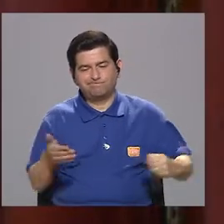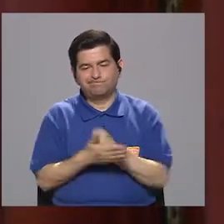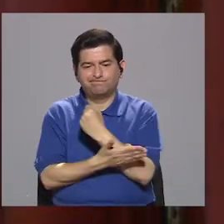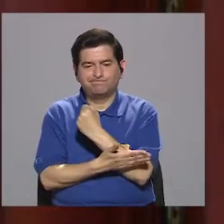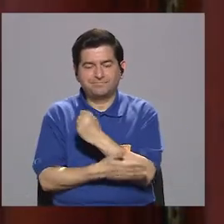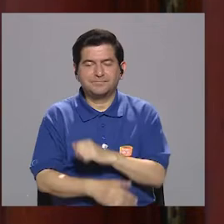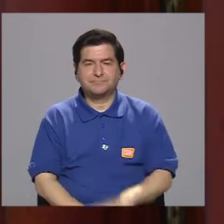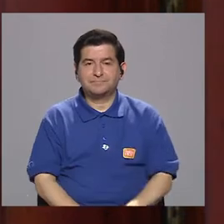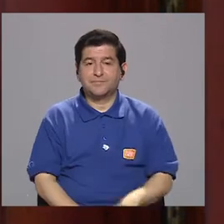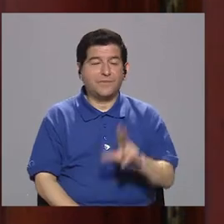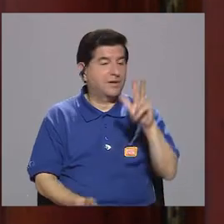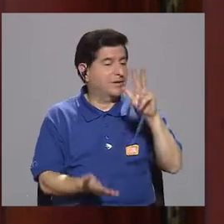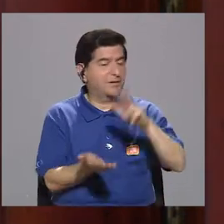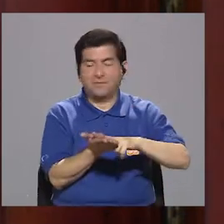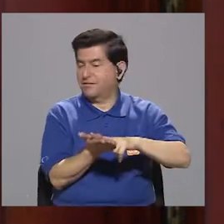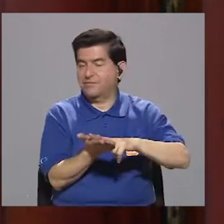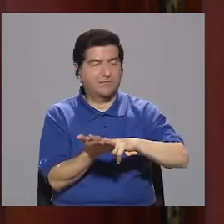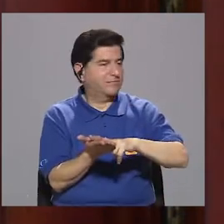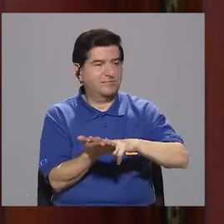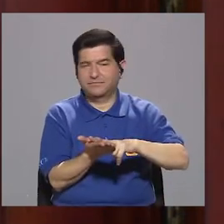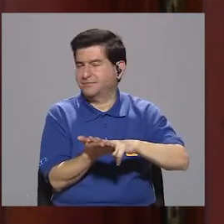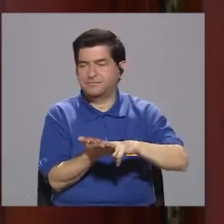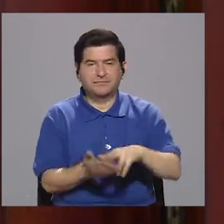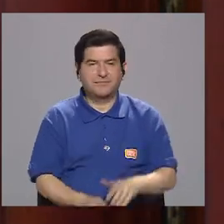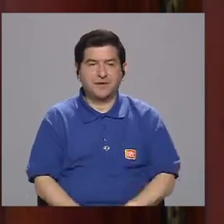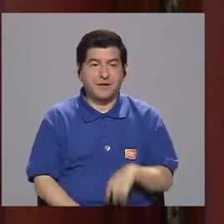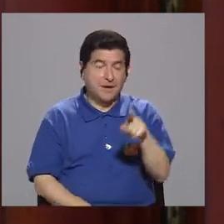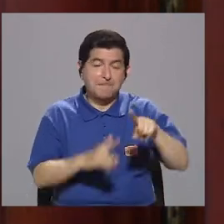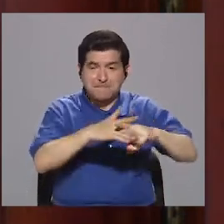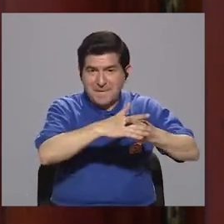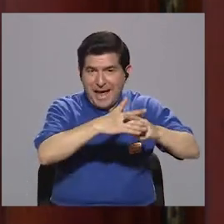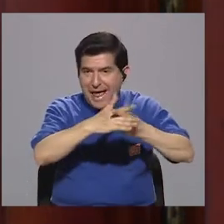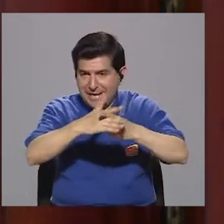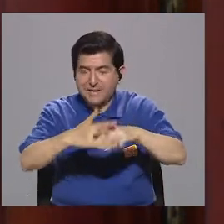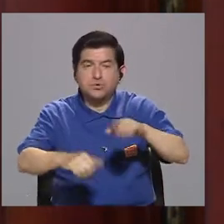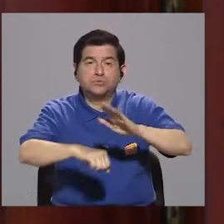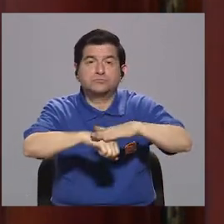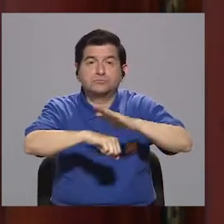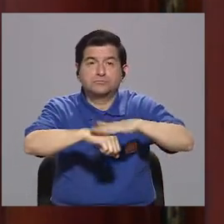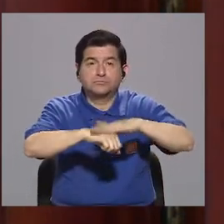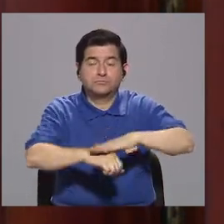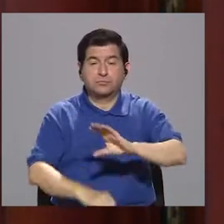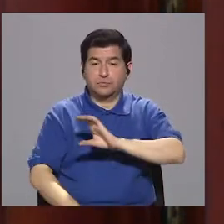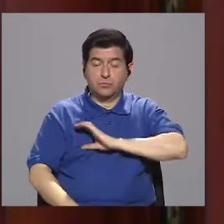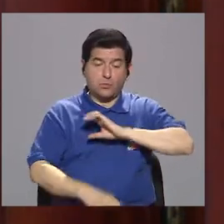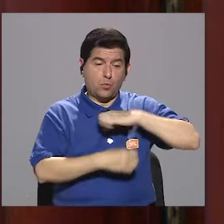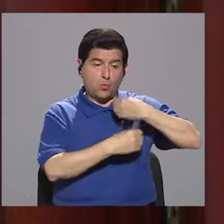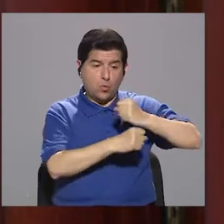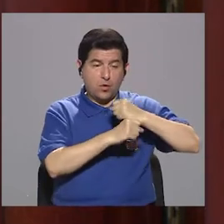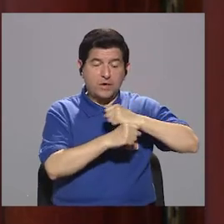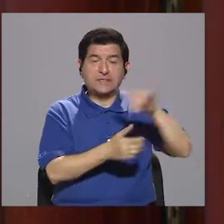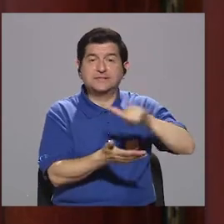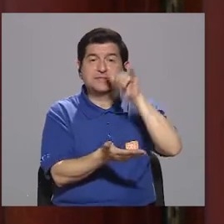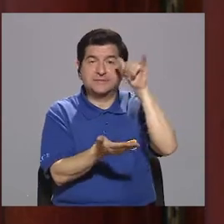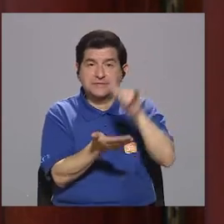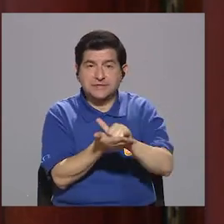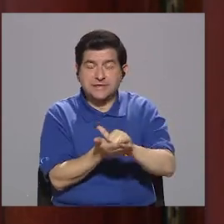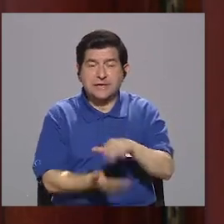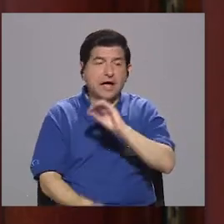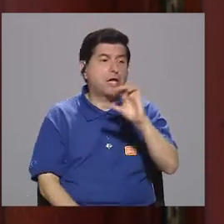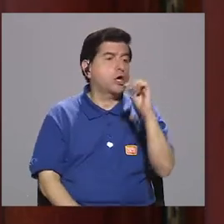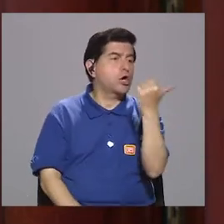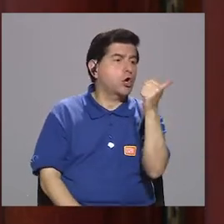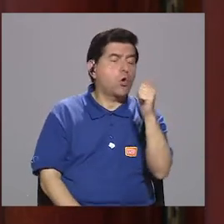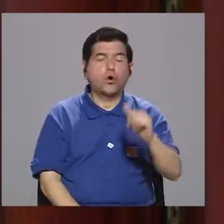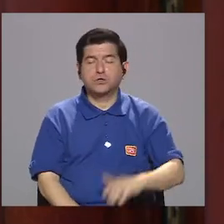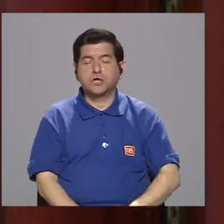Desafortunadamente no se aprobó los mecanismos que le permitían a la policía municipal de San José y